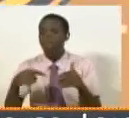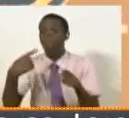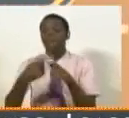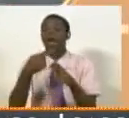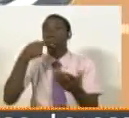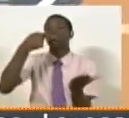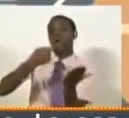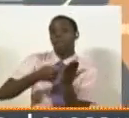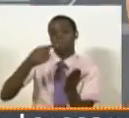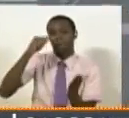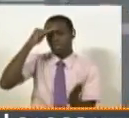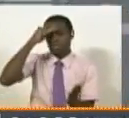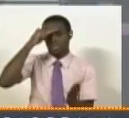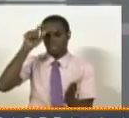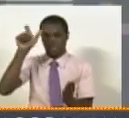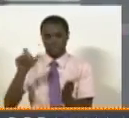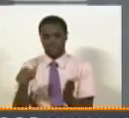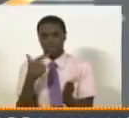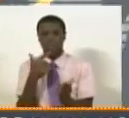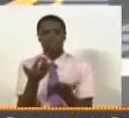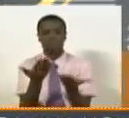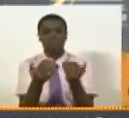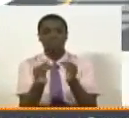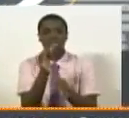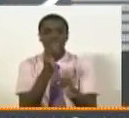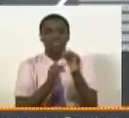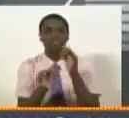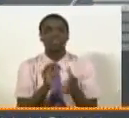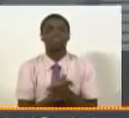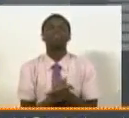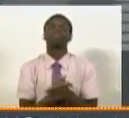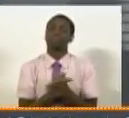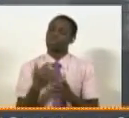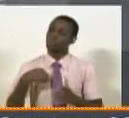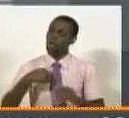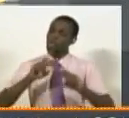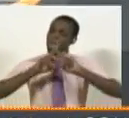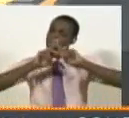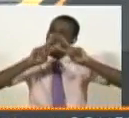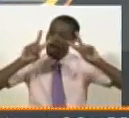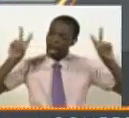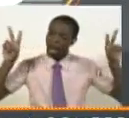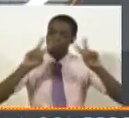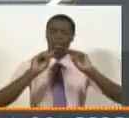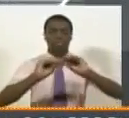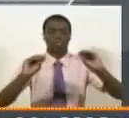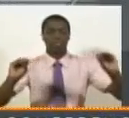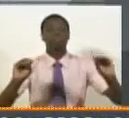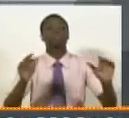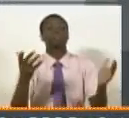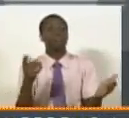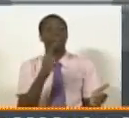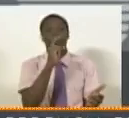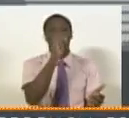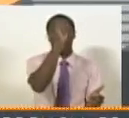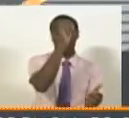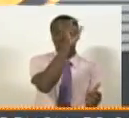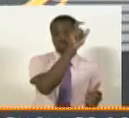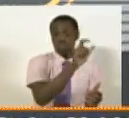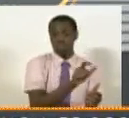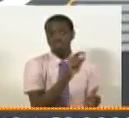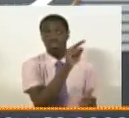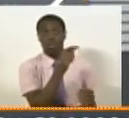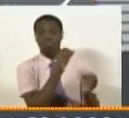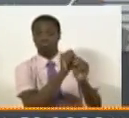seguimos llamando a la paz. El presidente constitucional de la República Bolivariana de Venezuela ha